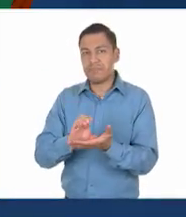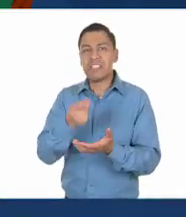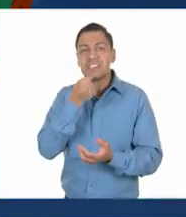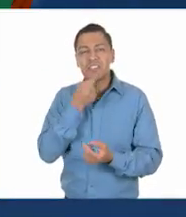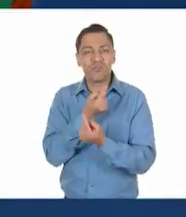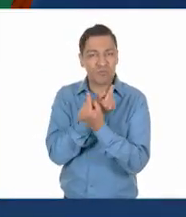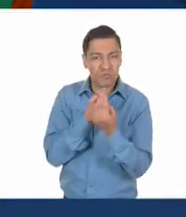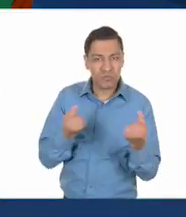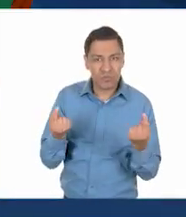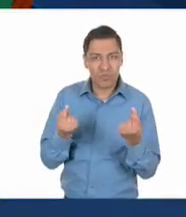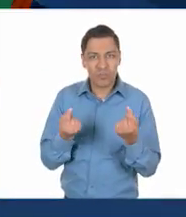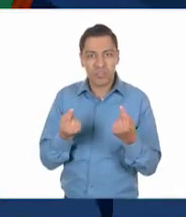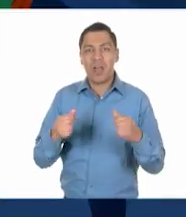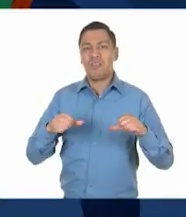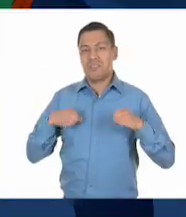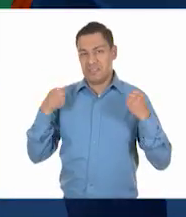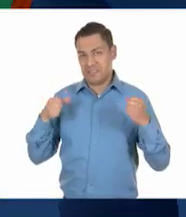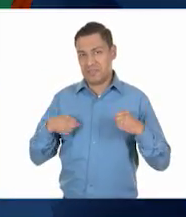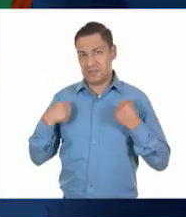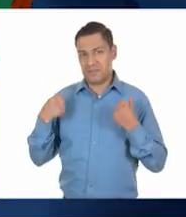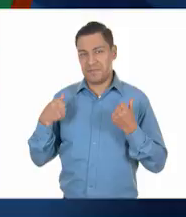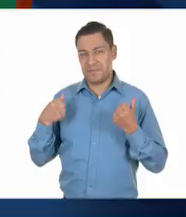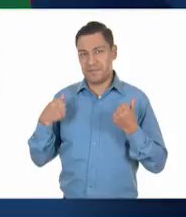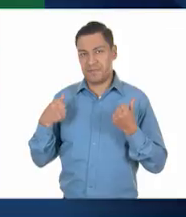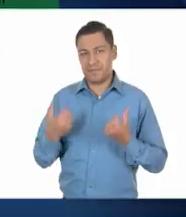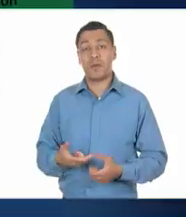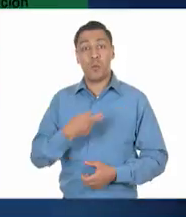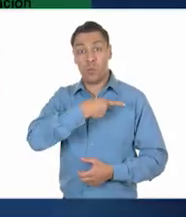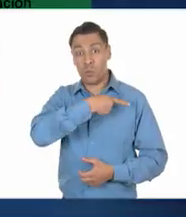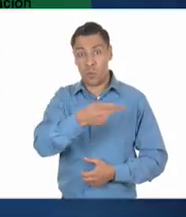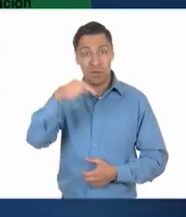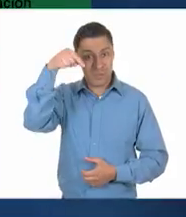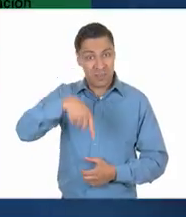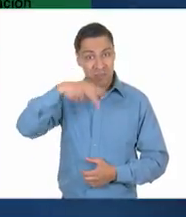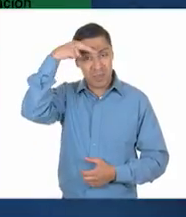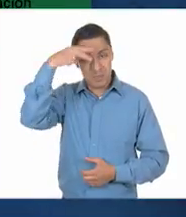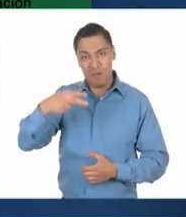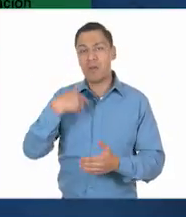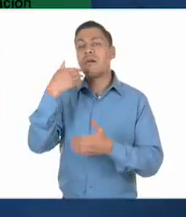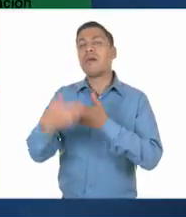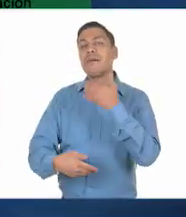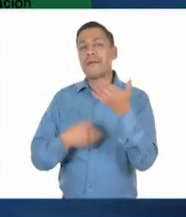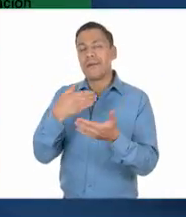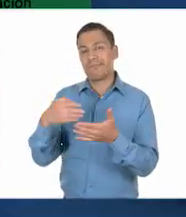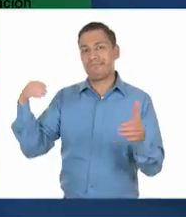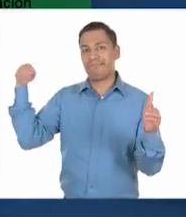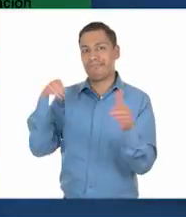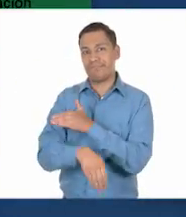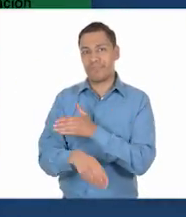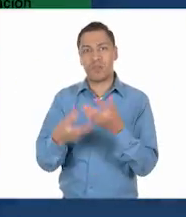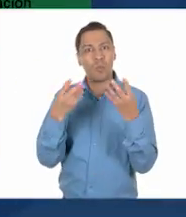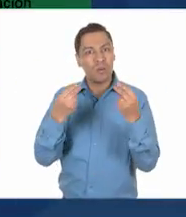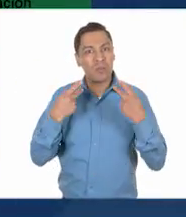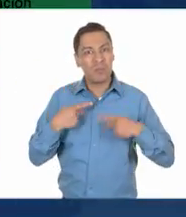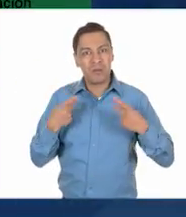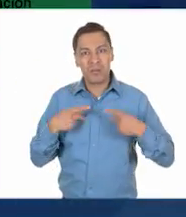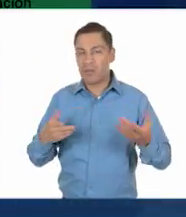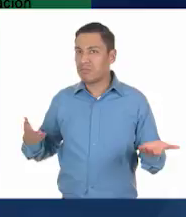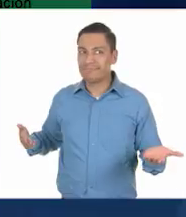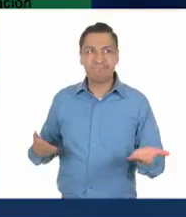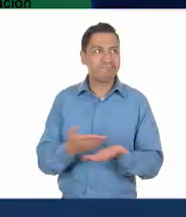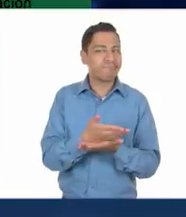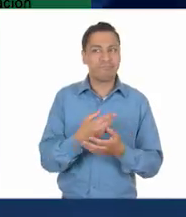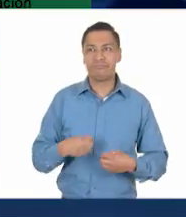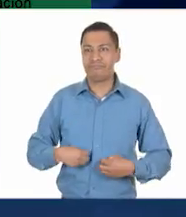niñas y niños y adolescentes. La pobreza en México tiene como consecuencia que muchas personas no accedan a una vida